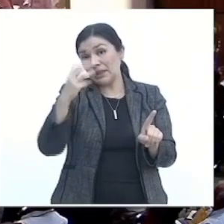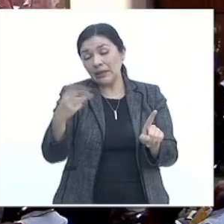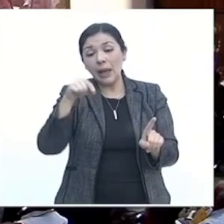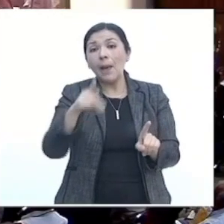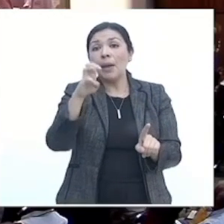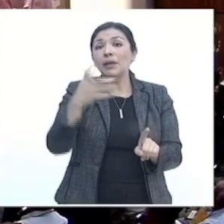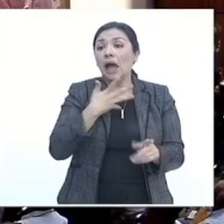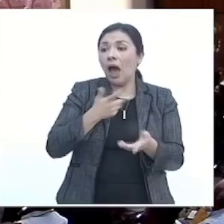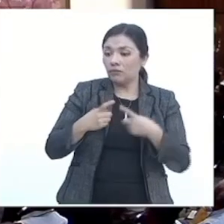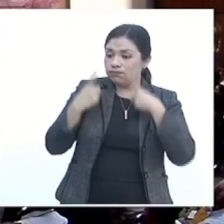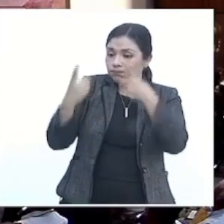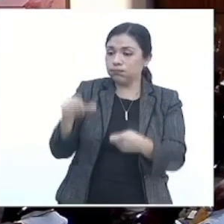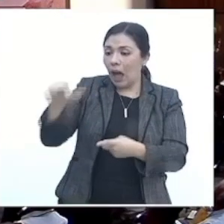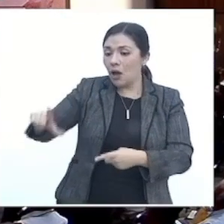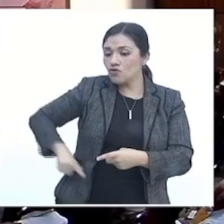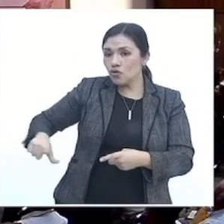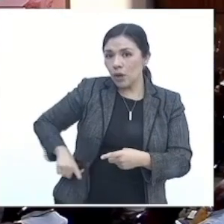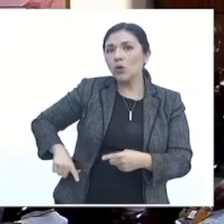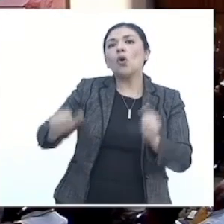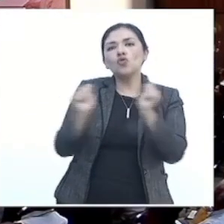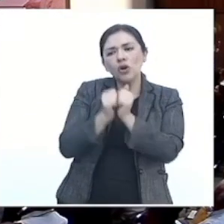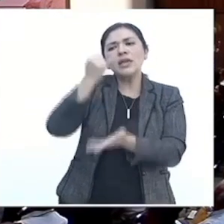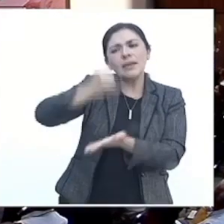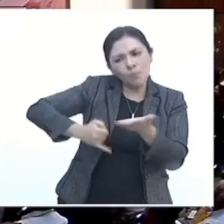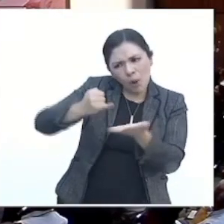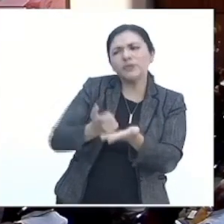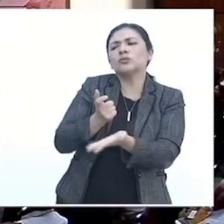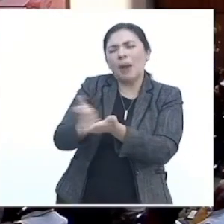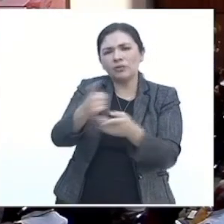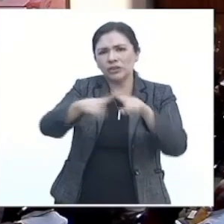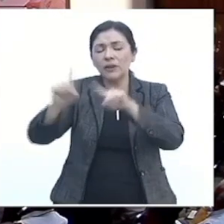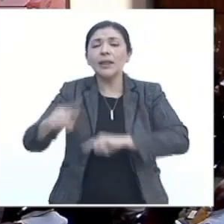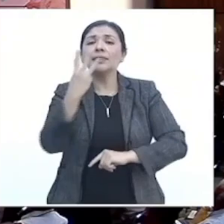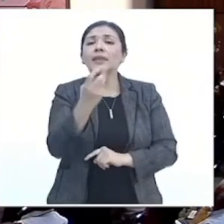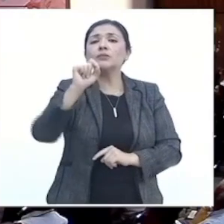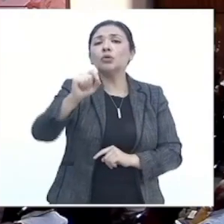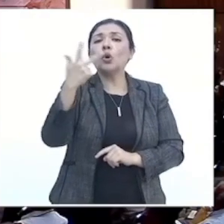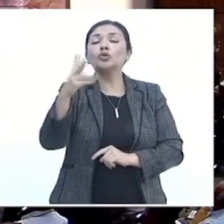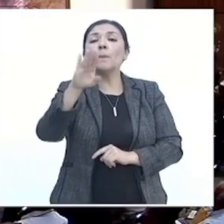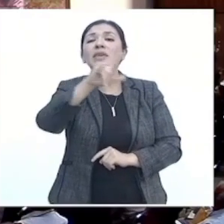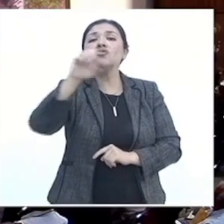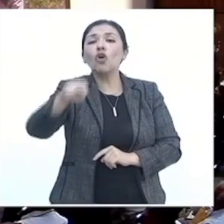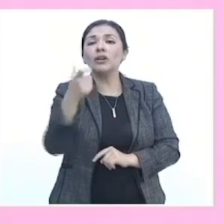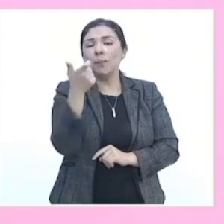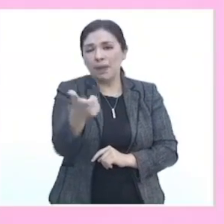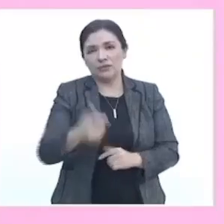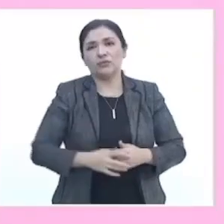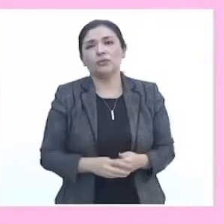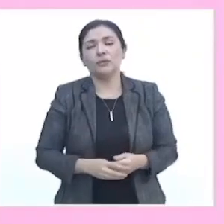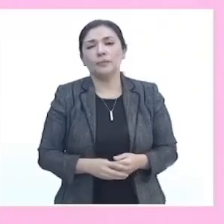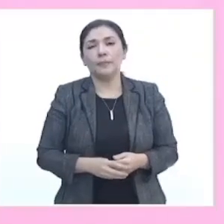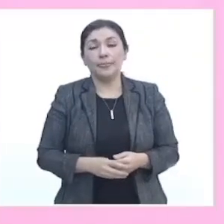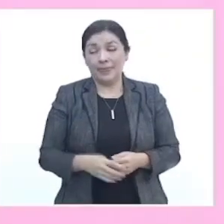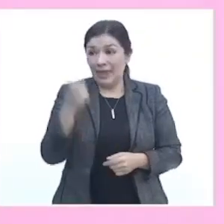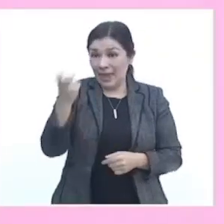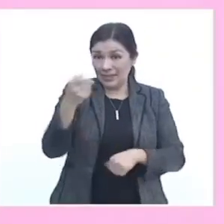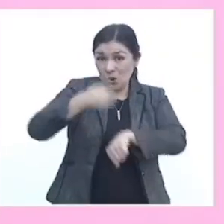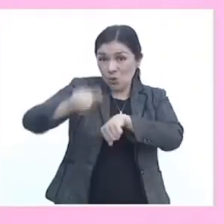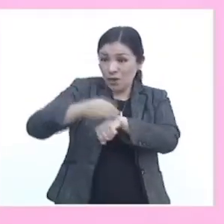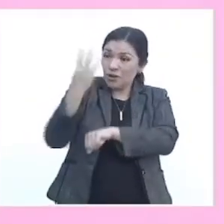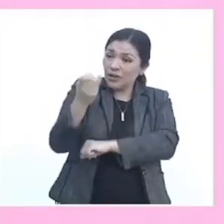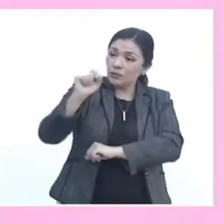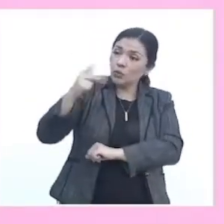entregado al Estado mexicano vía contribuciones e impuestos 3.8 billones de pesos. Si a esa cifra